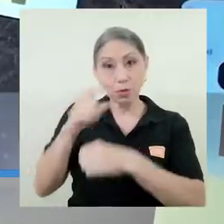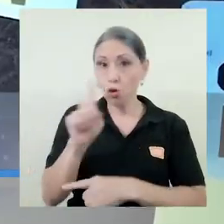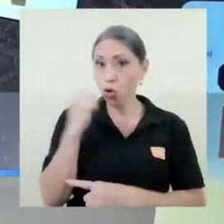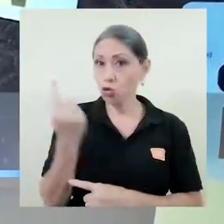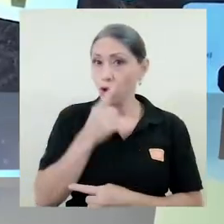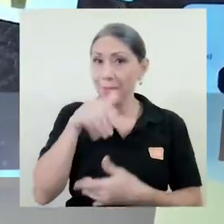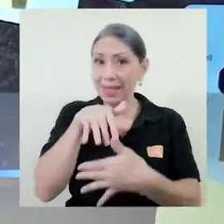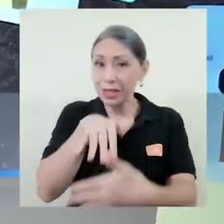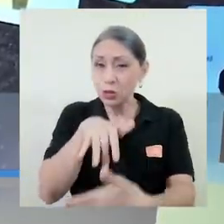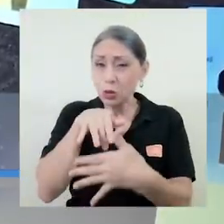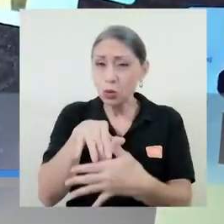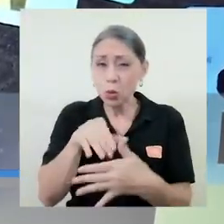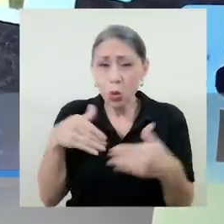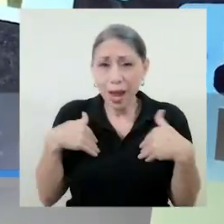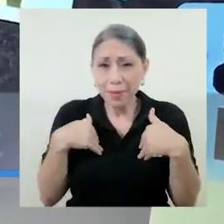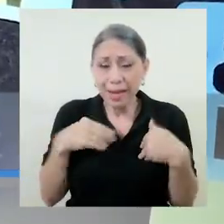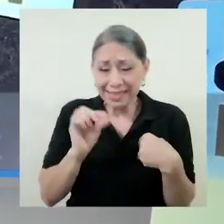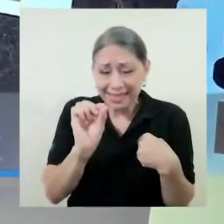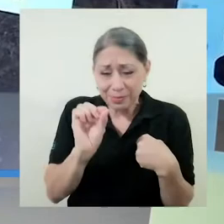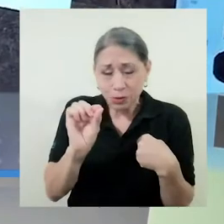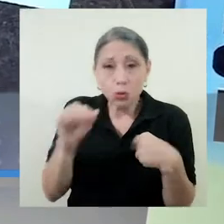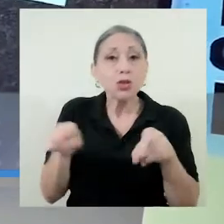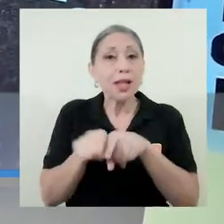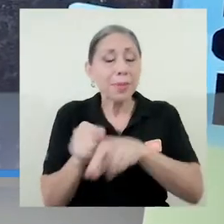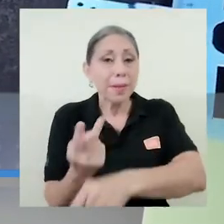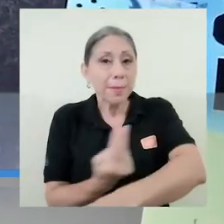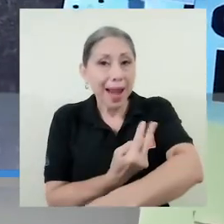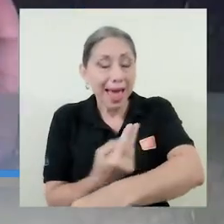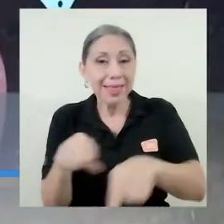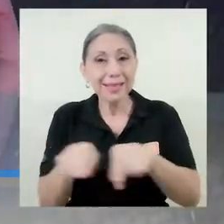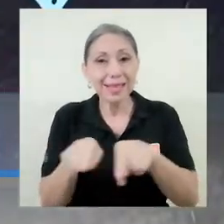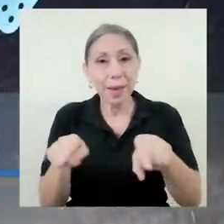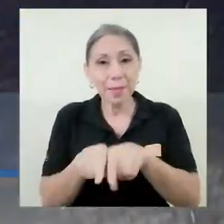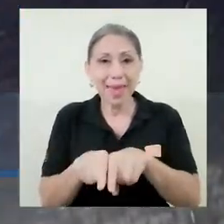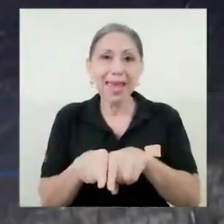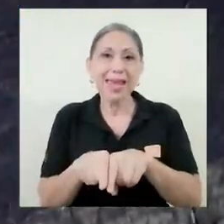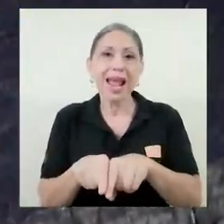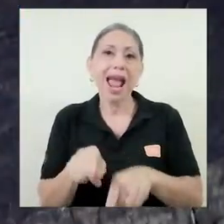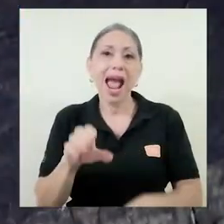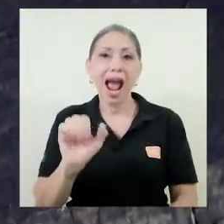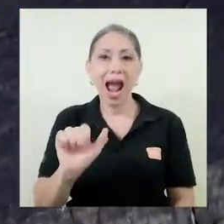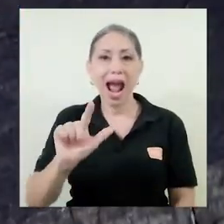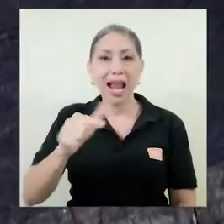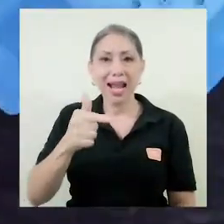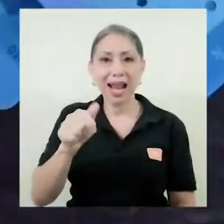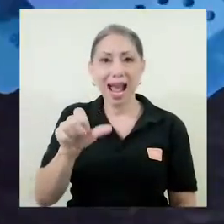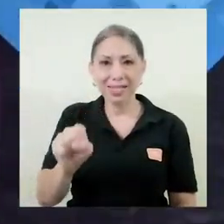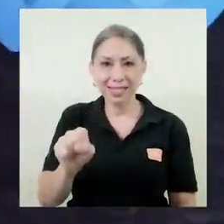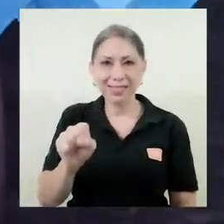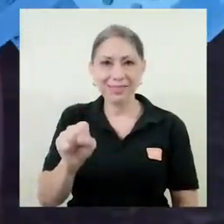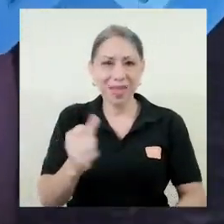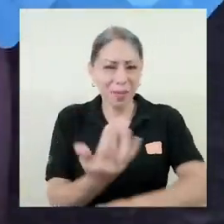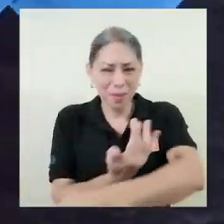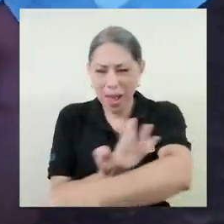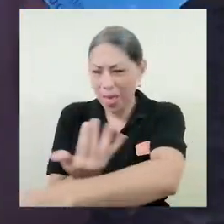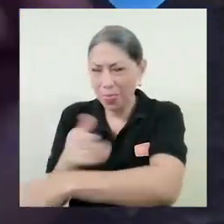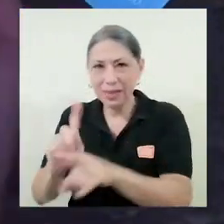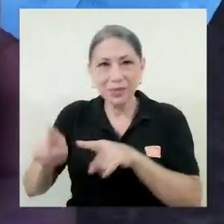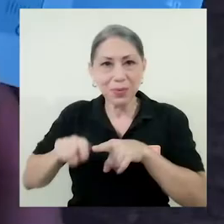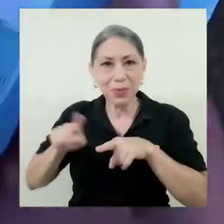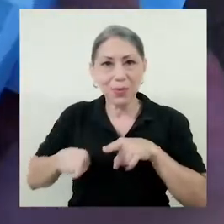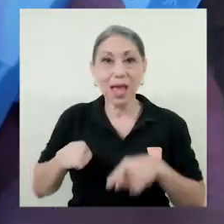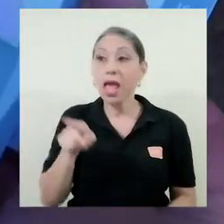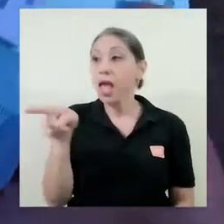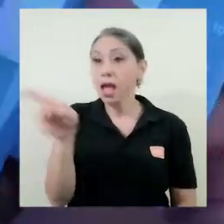estudio no solo de animales diminutos, sino también de plantas y algas. Los jóvenes han aprovechado sus